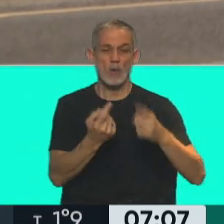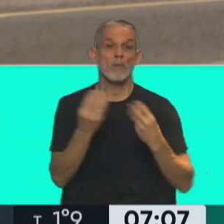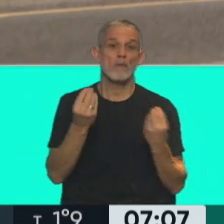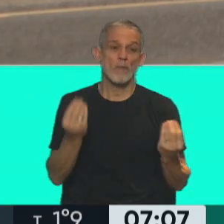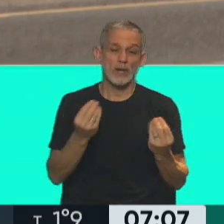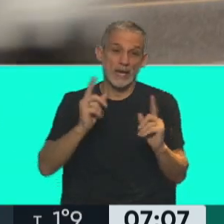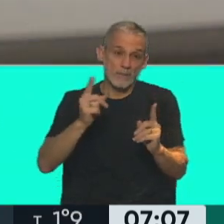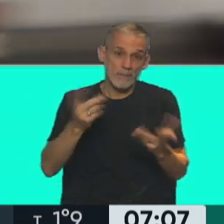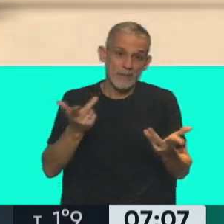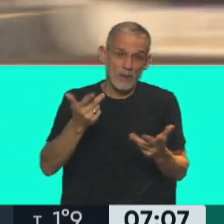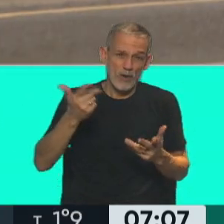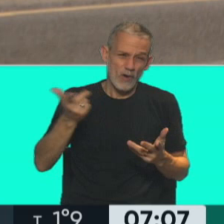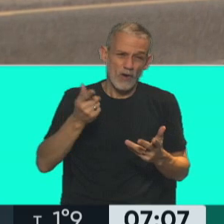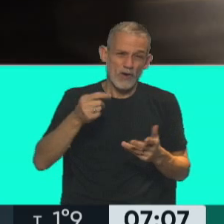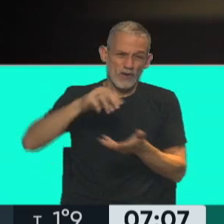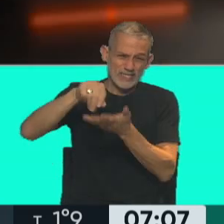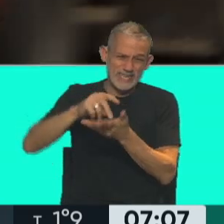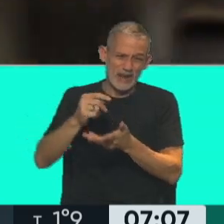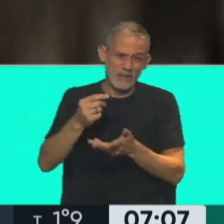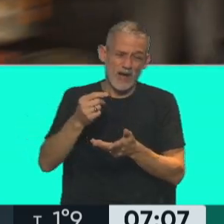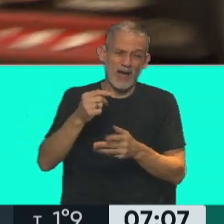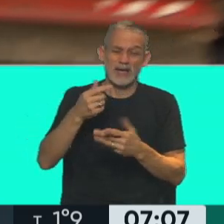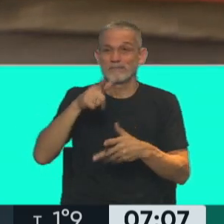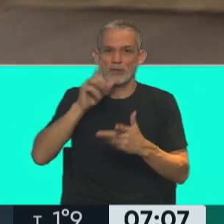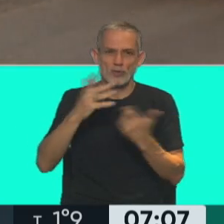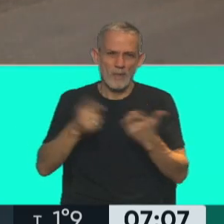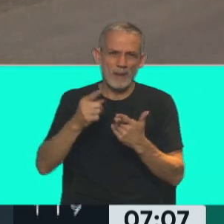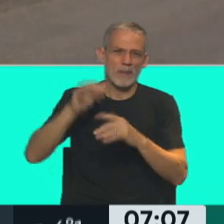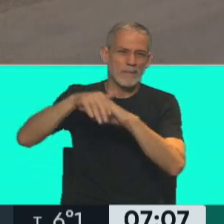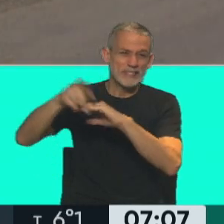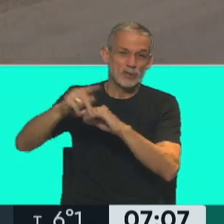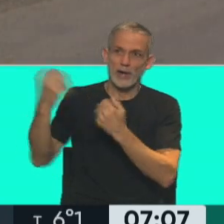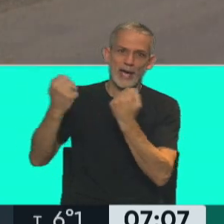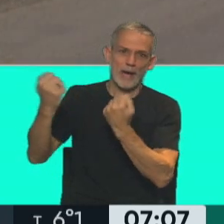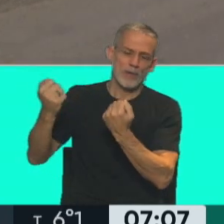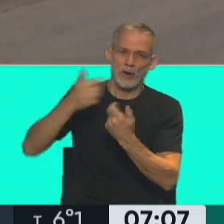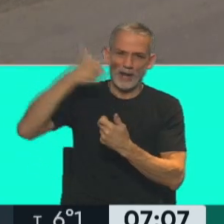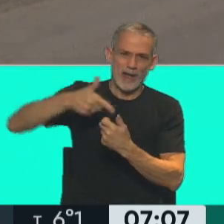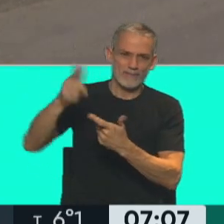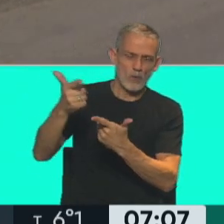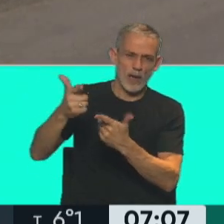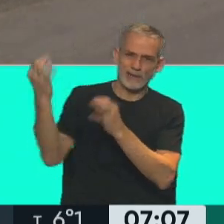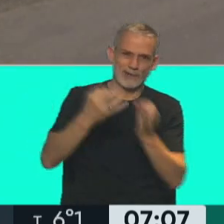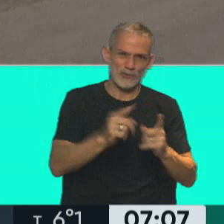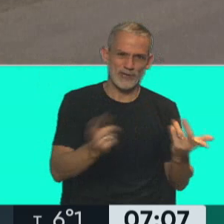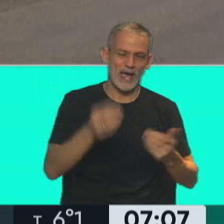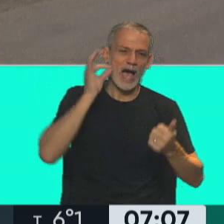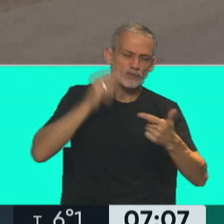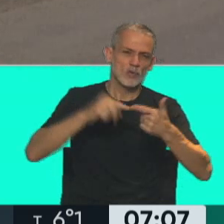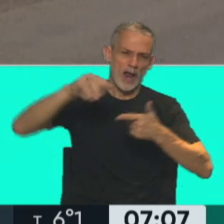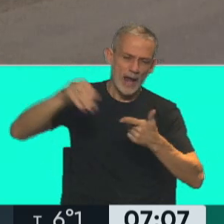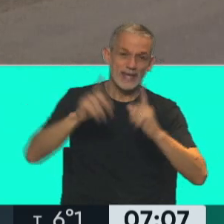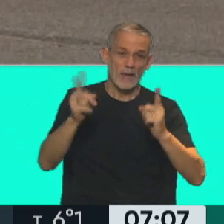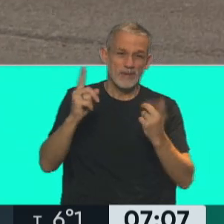yerba que vos tomás todos los días en tu casa llega de emisiones y no hay gasoil para los camiones esa yerba no va a llegar, lo mismo con el azúcar, la harina,